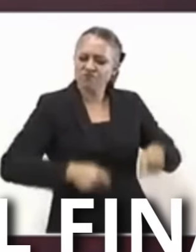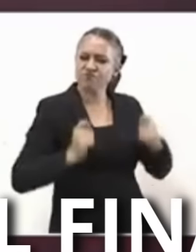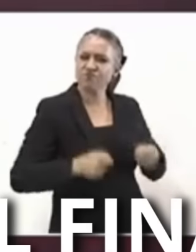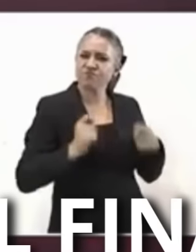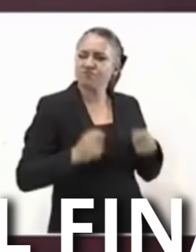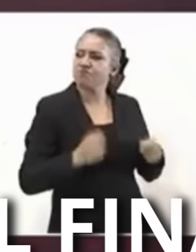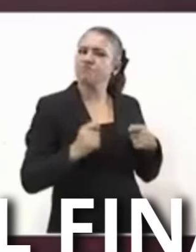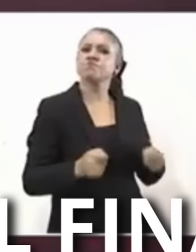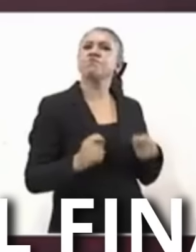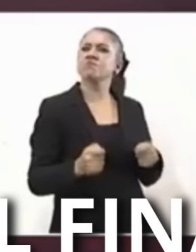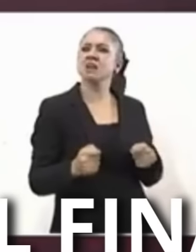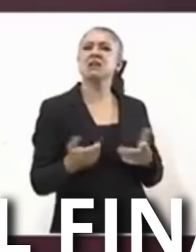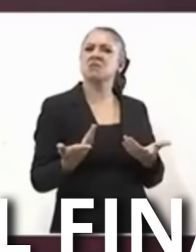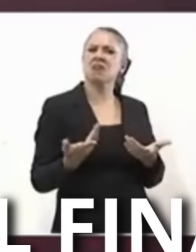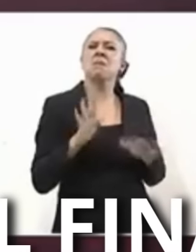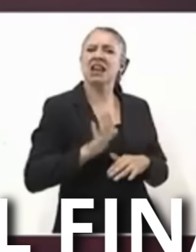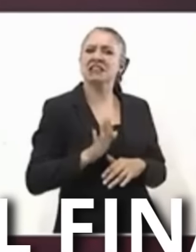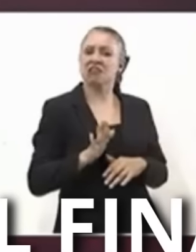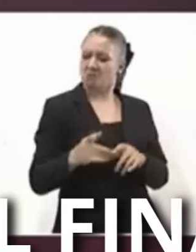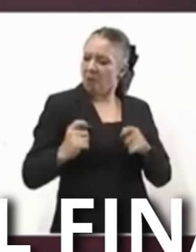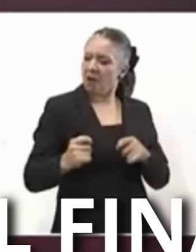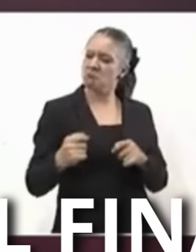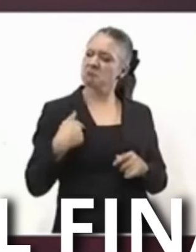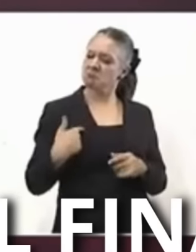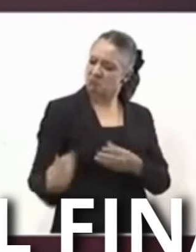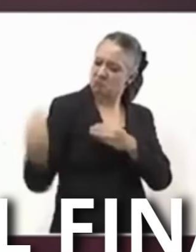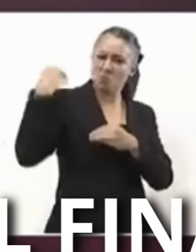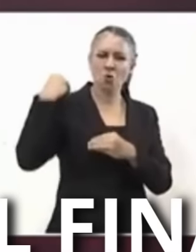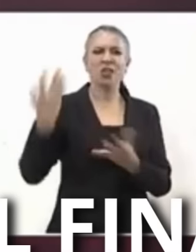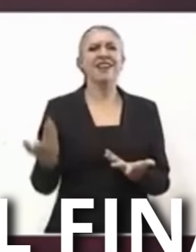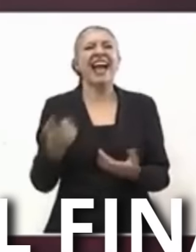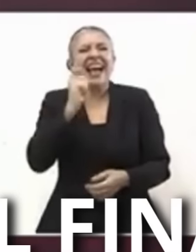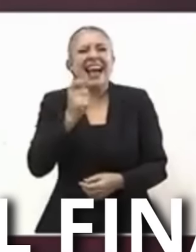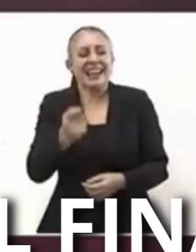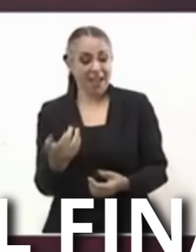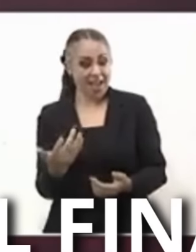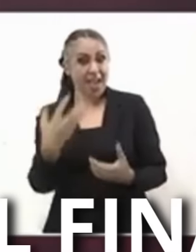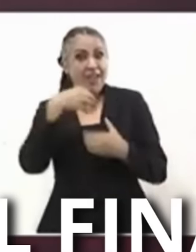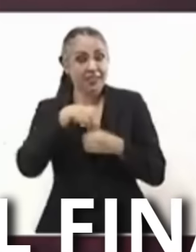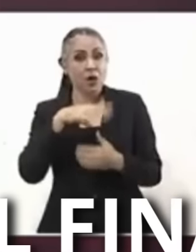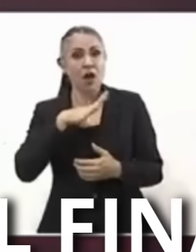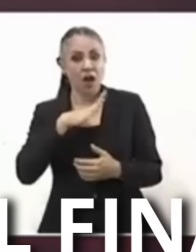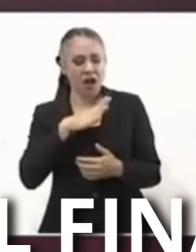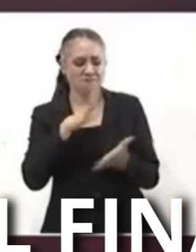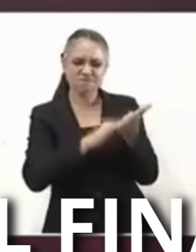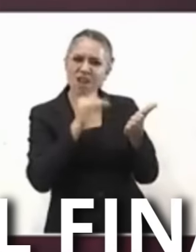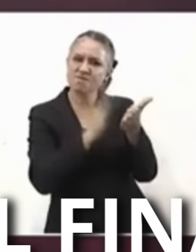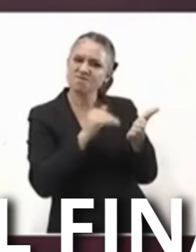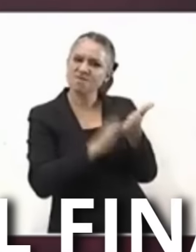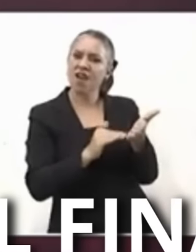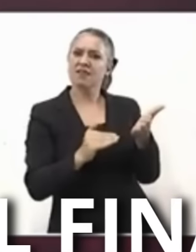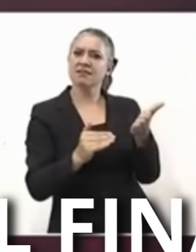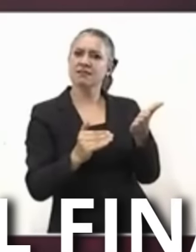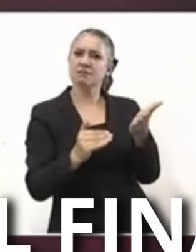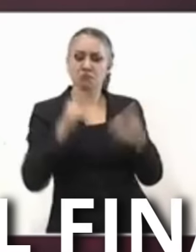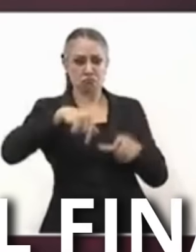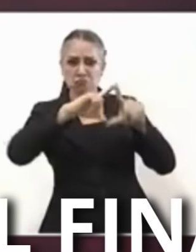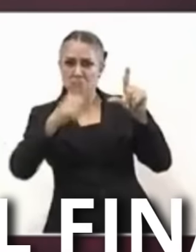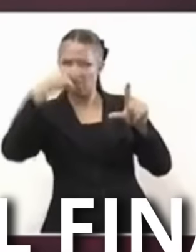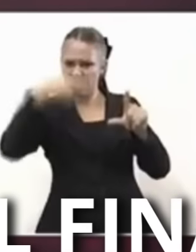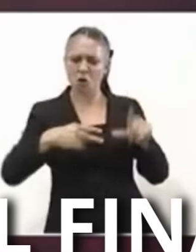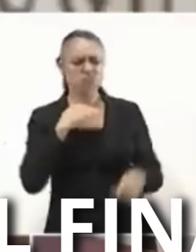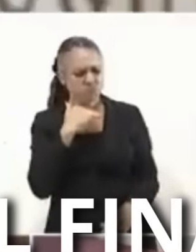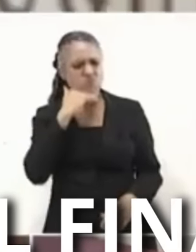De la república De la república Y que en esa carreta No sólo llevaba eso Sino llevaba la dignidad De la